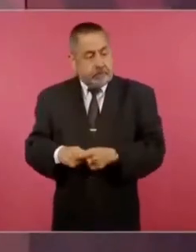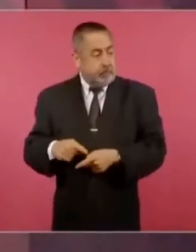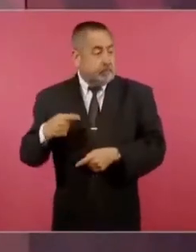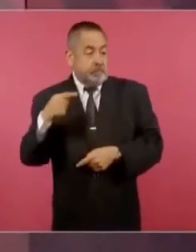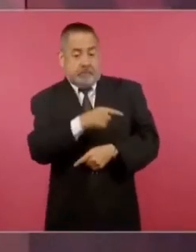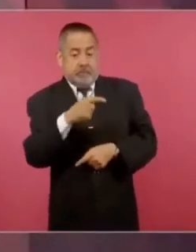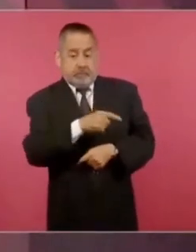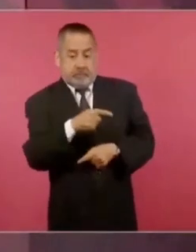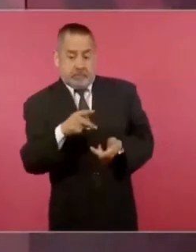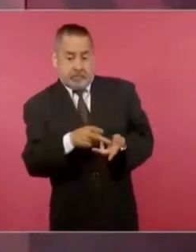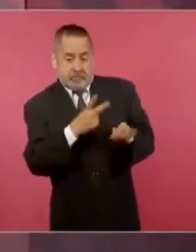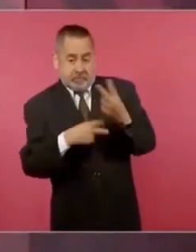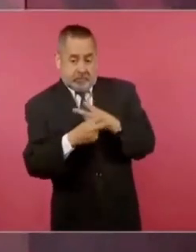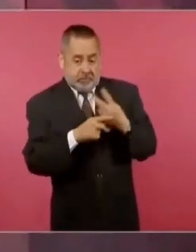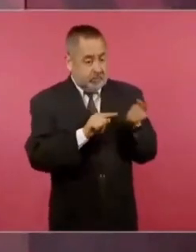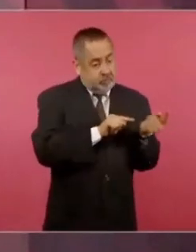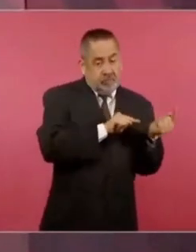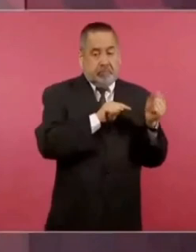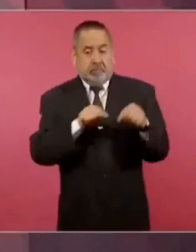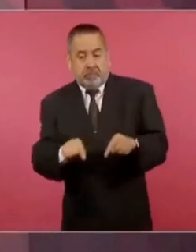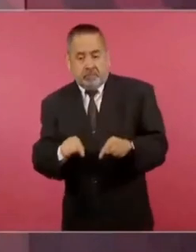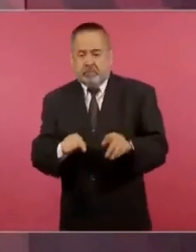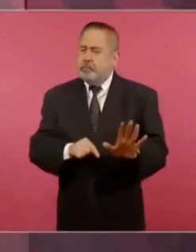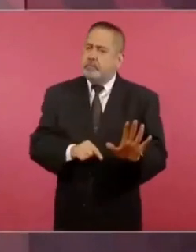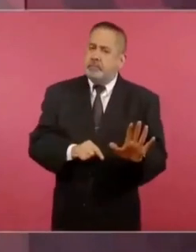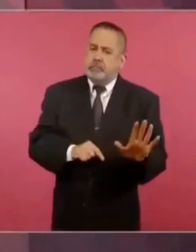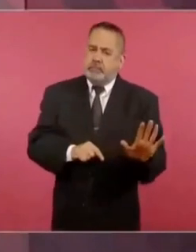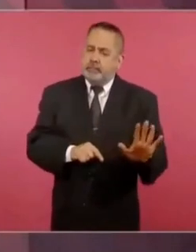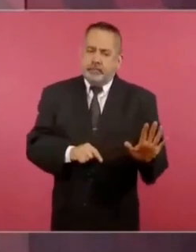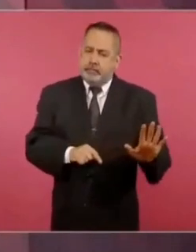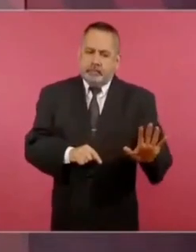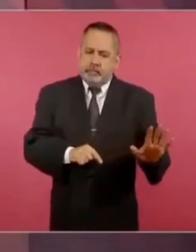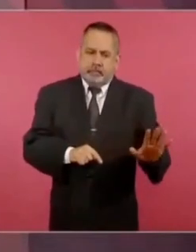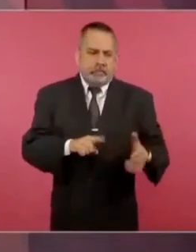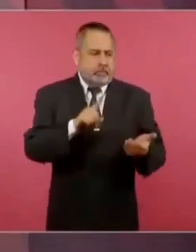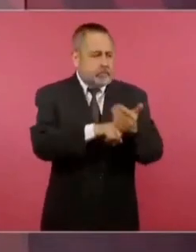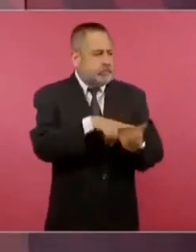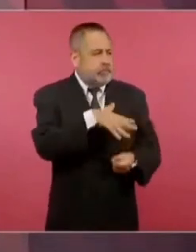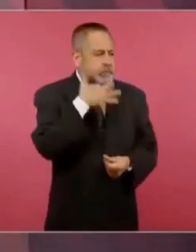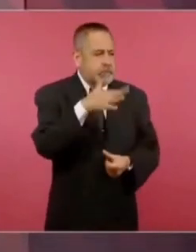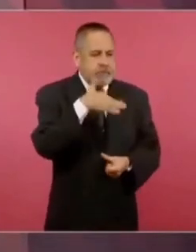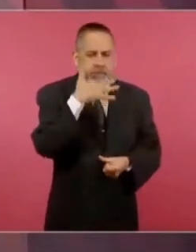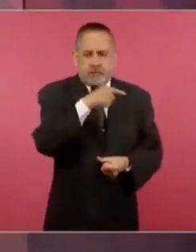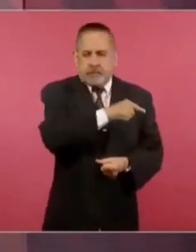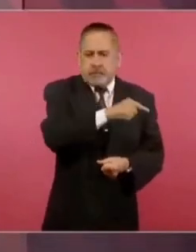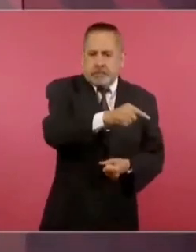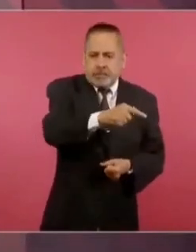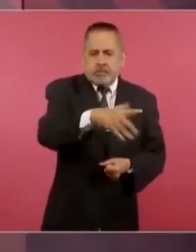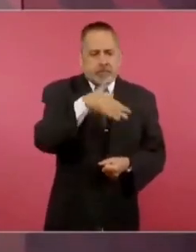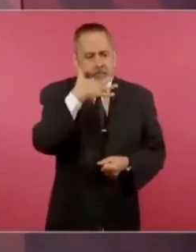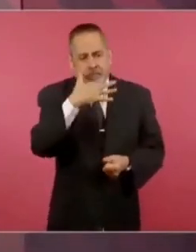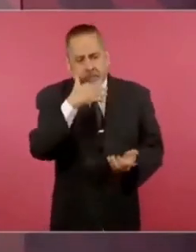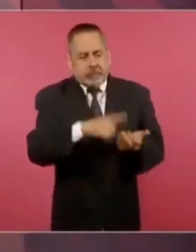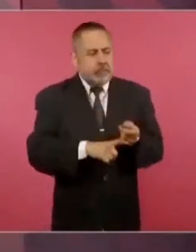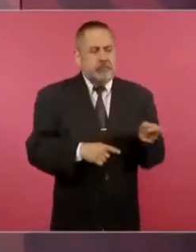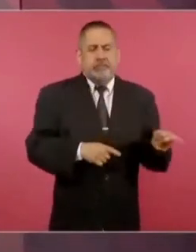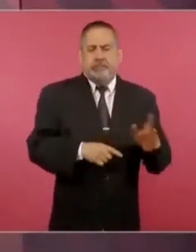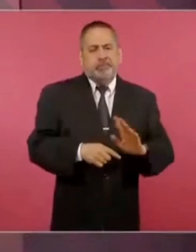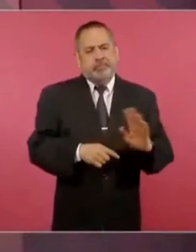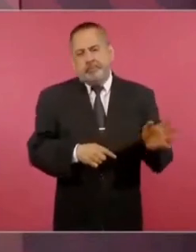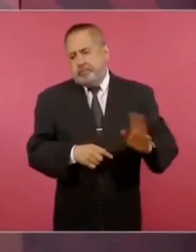la corrupción, que no regresen